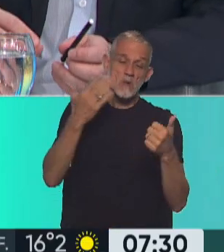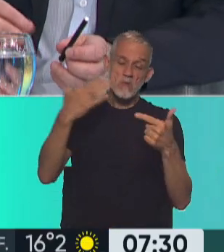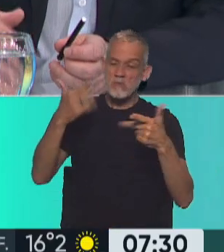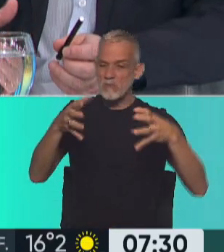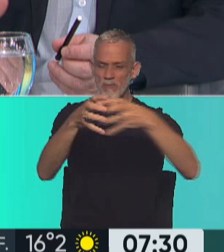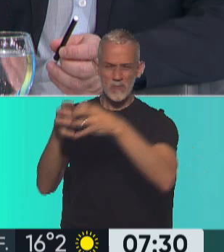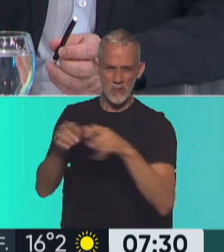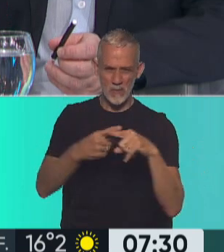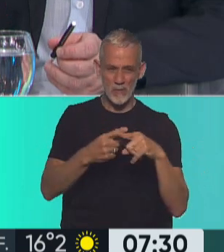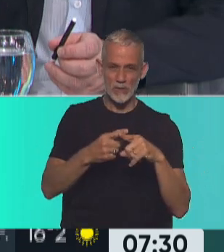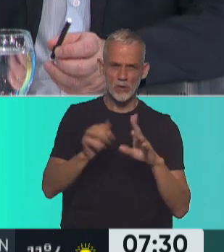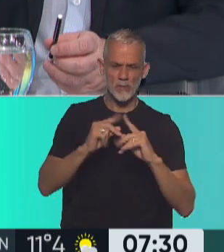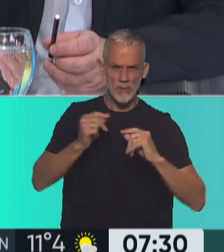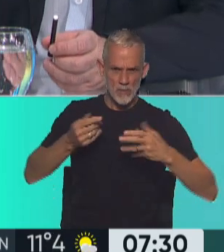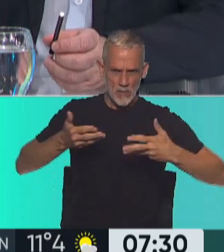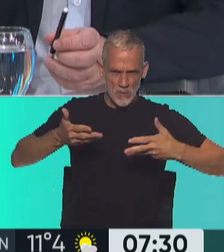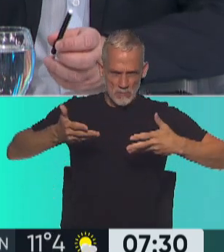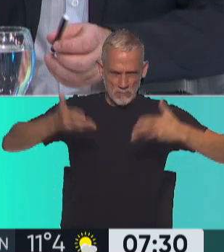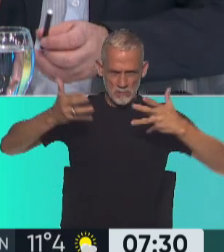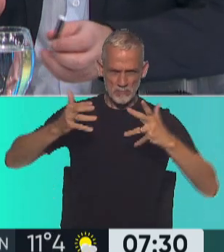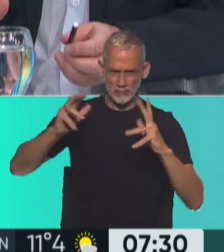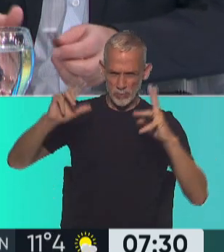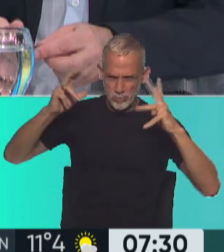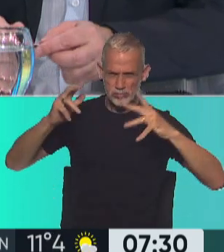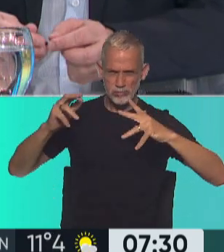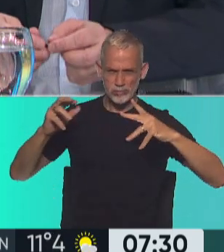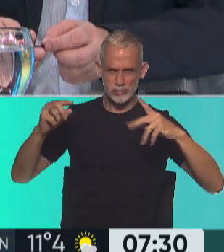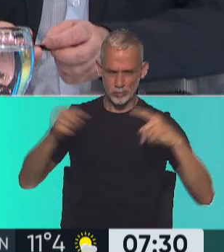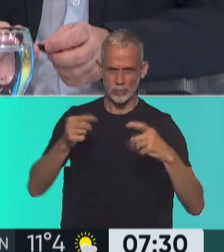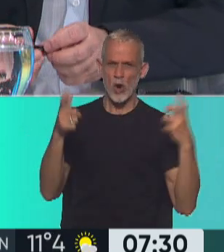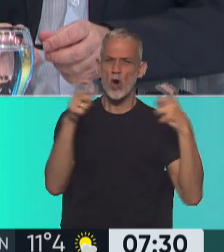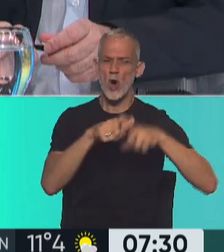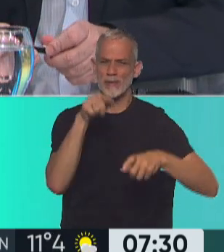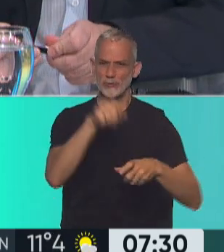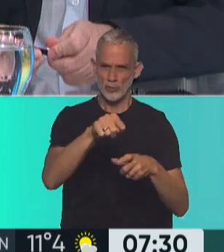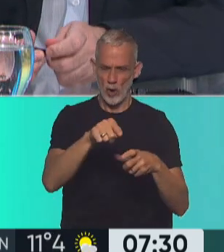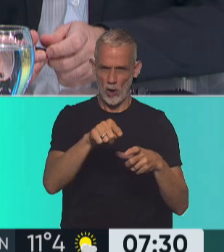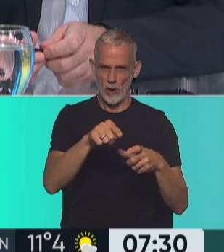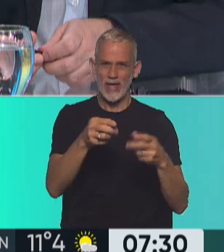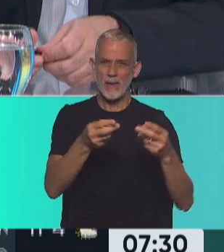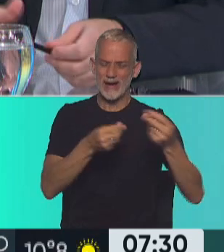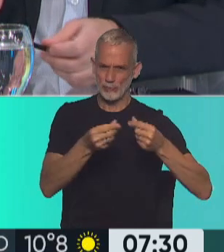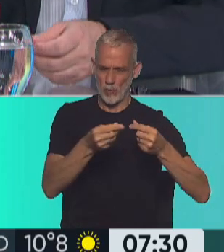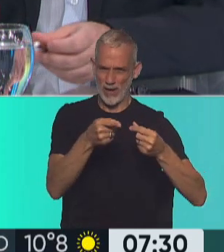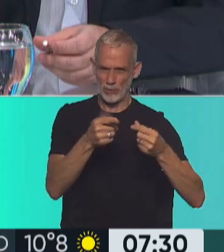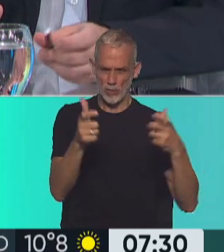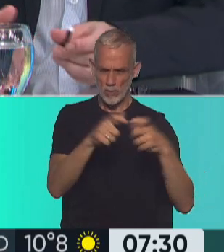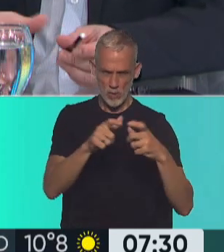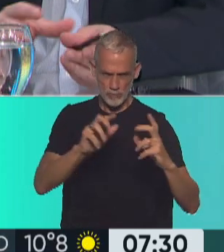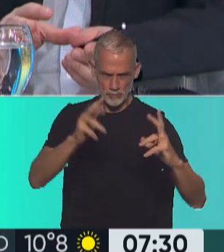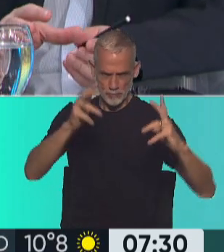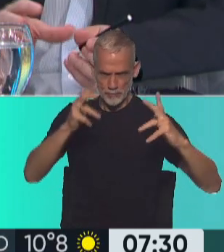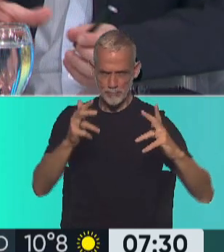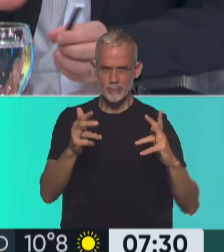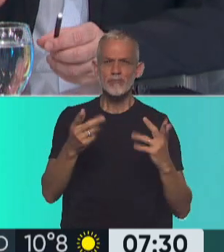bloques, subió un poco los tonos en esa comisión de Presupuesto y Hacienda y Legislación